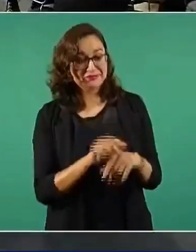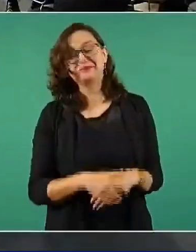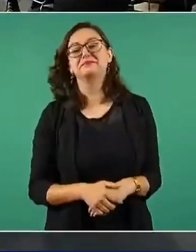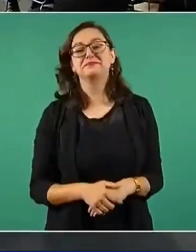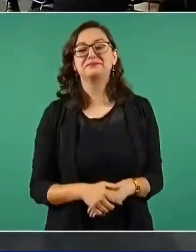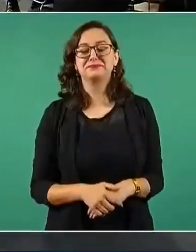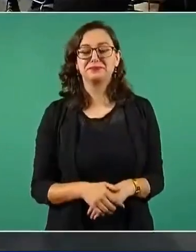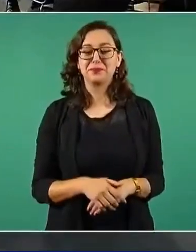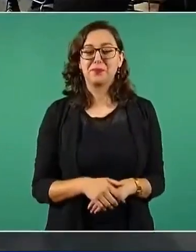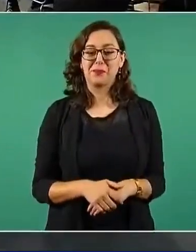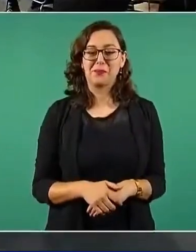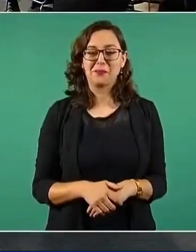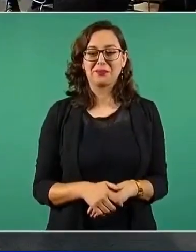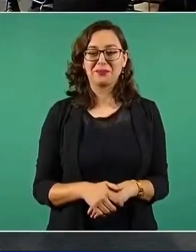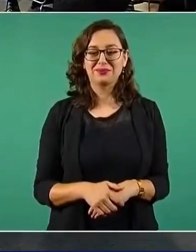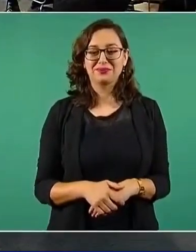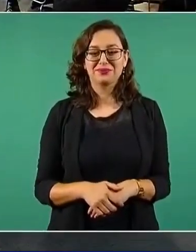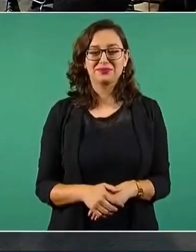Bueno.